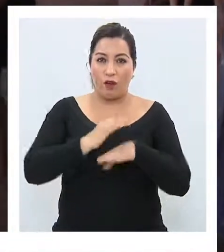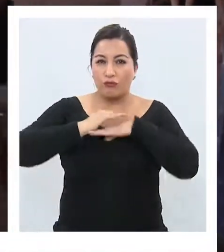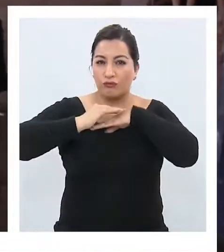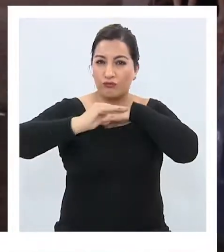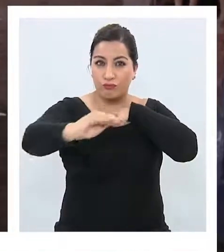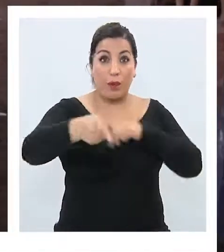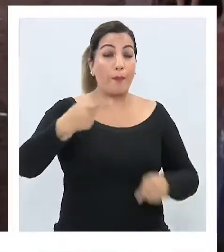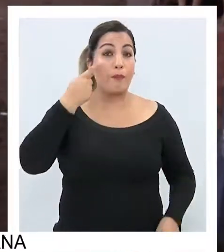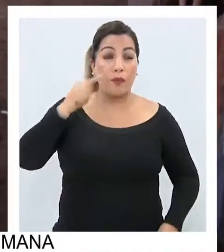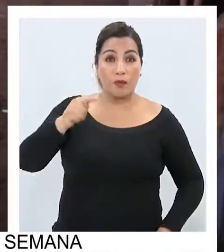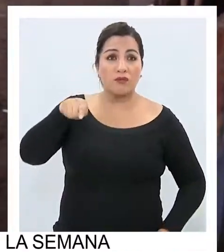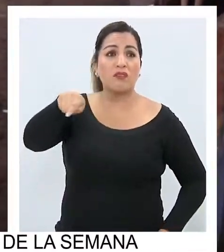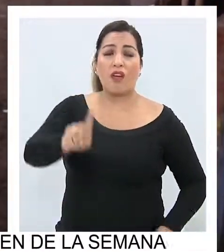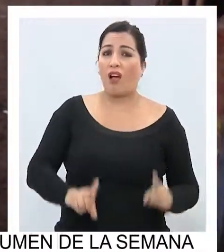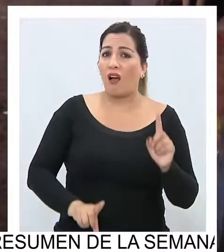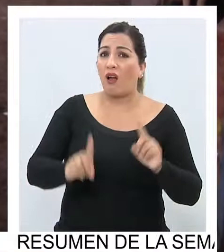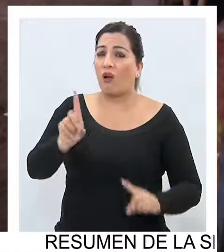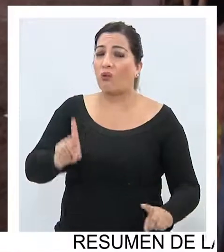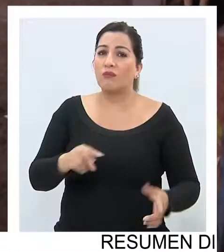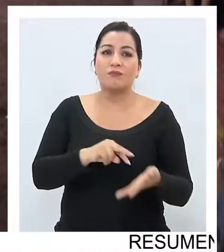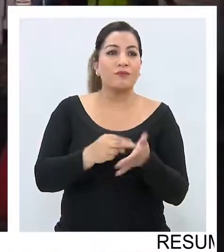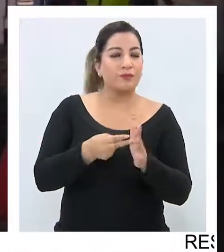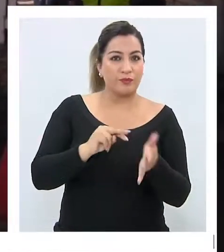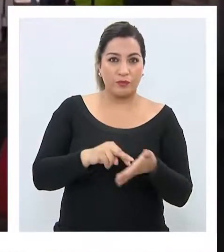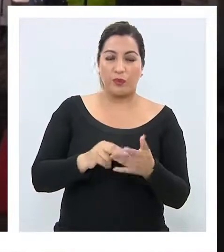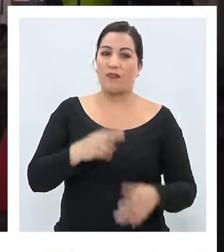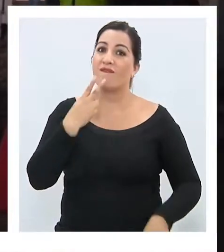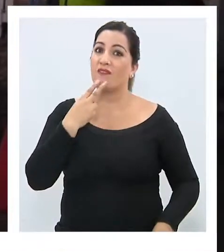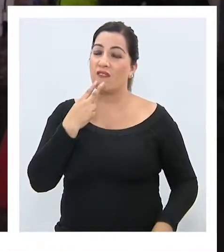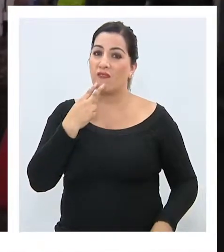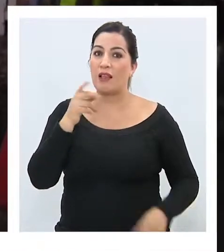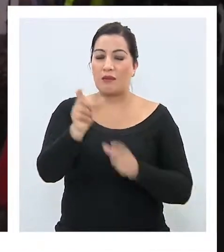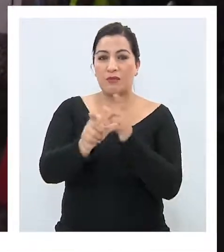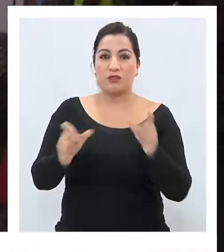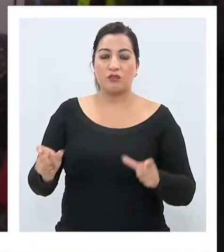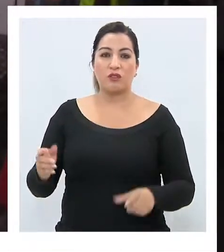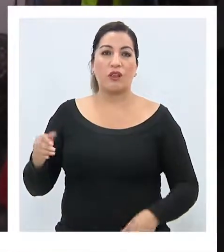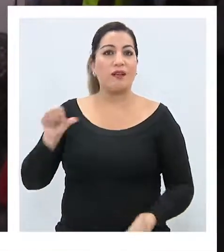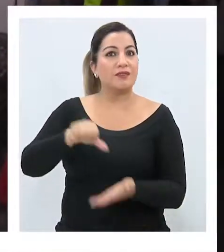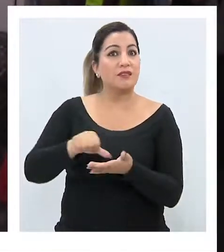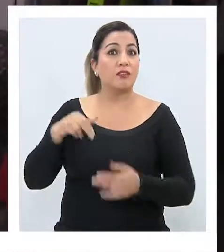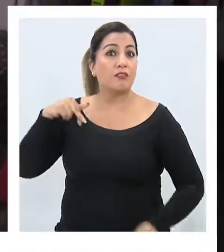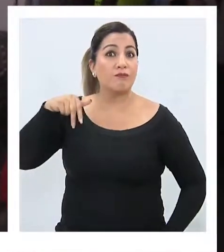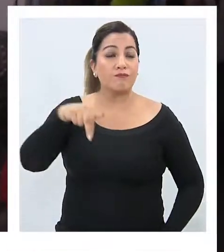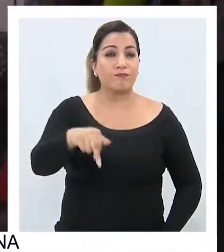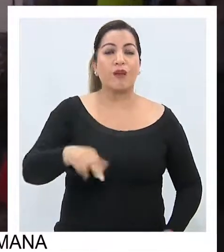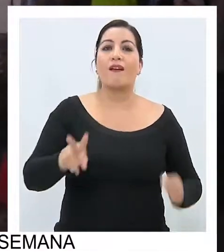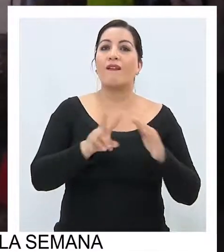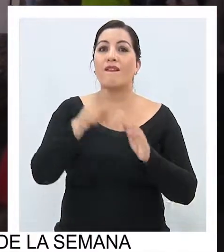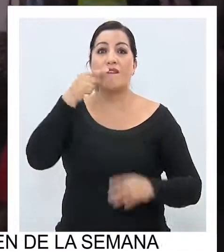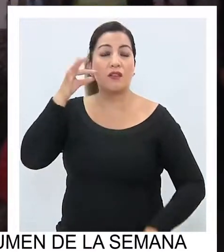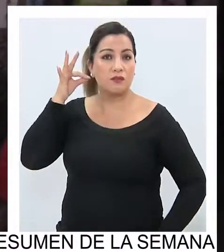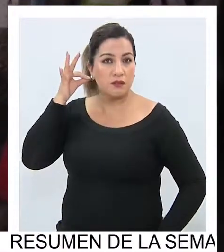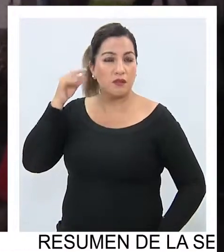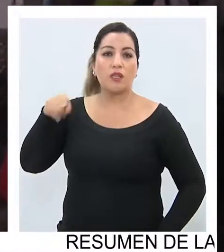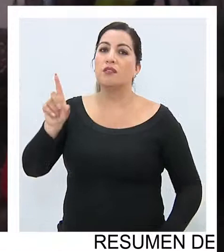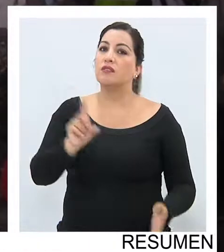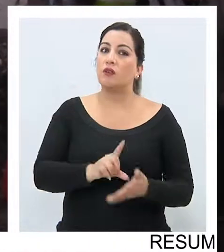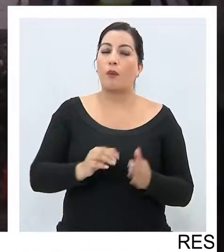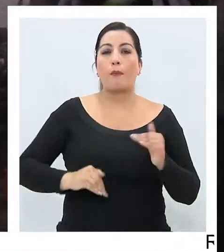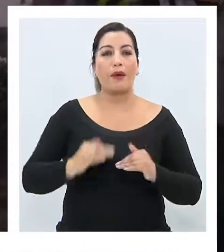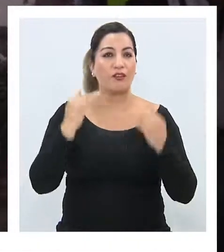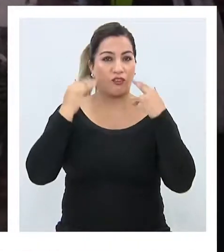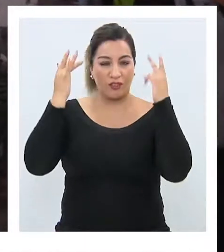Sin embargo, pese a muchos inconvenientes que viven quienes visitan la zona, son los vecinos del lugar los más